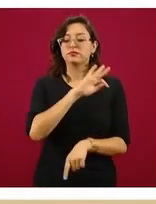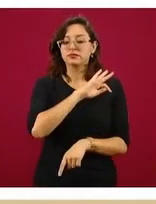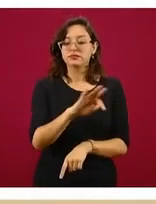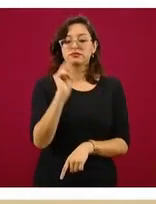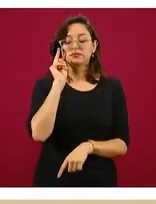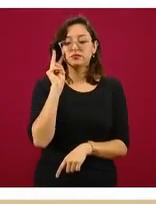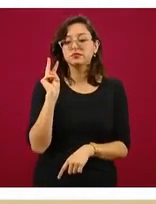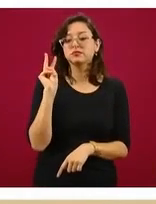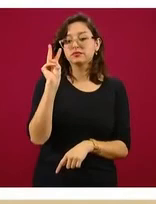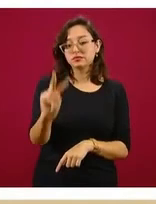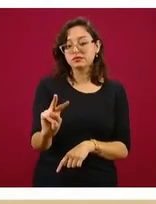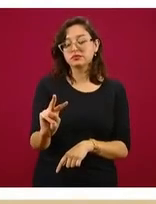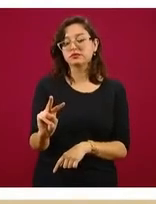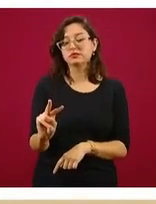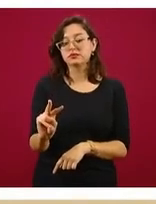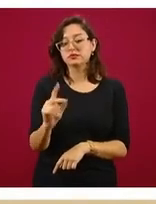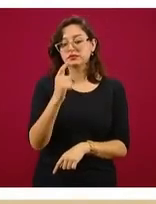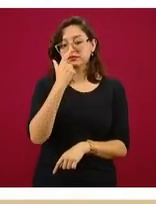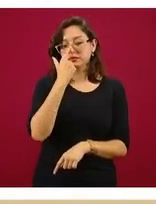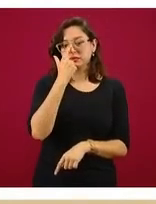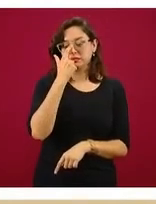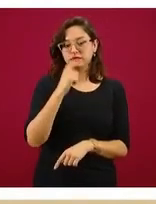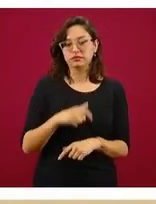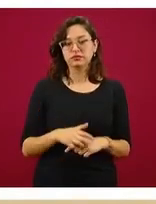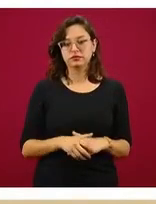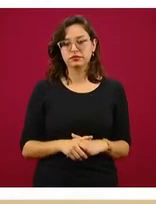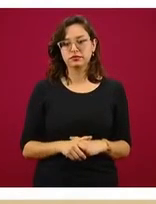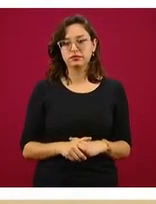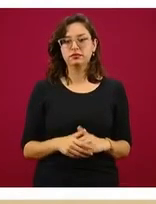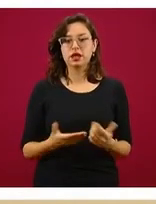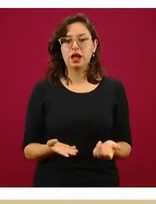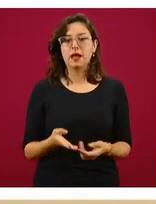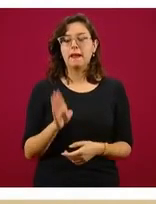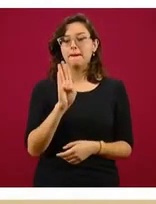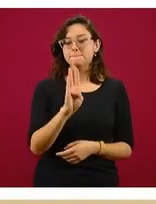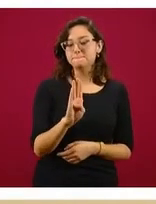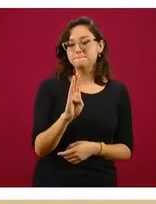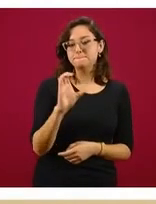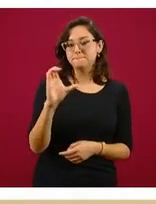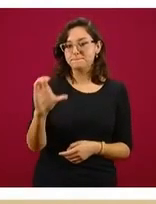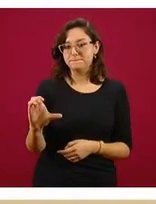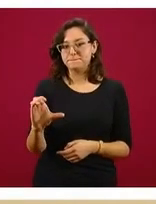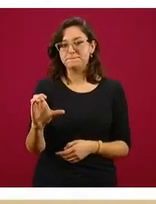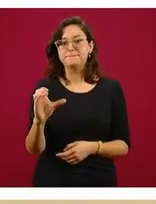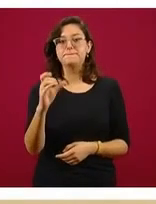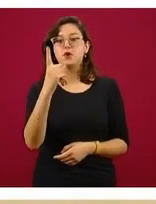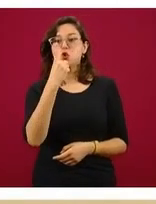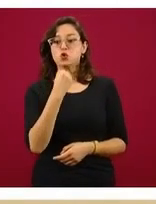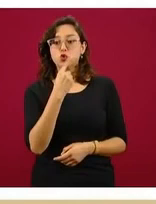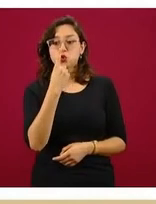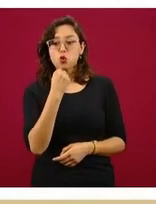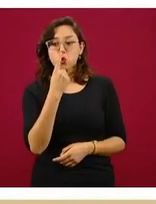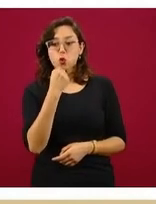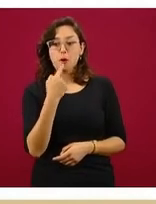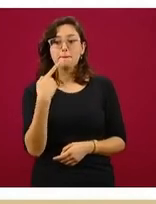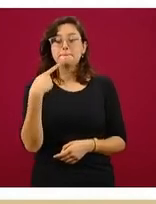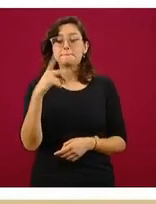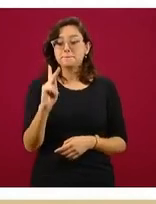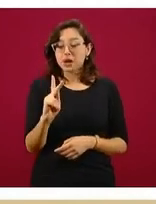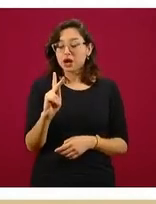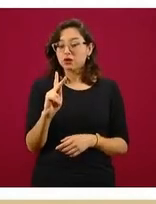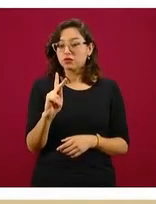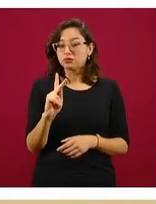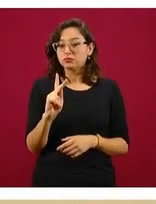imagen cómo Baja California, por ejemplo, está en nivel rojo, pero con una tendencia